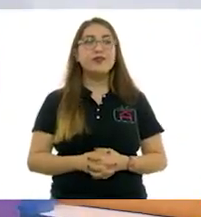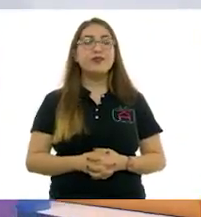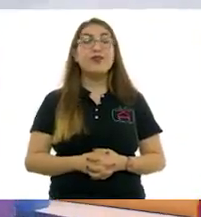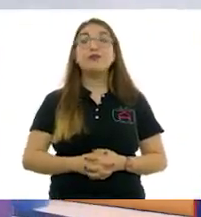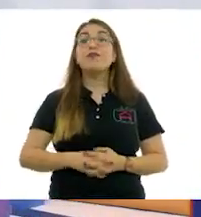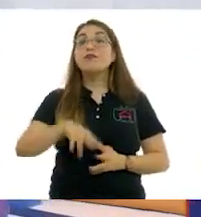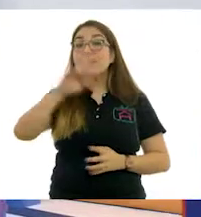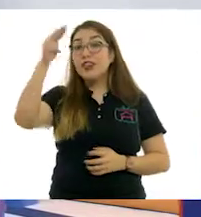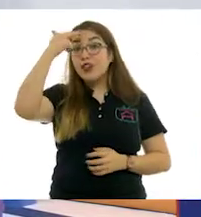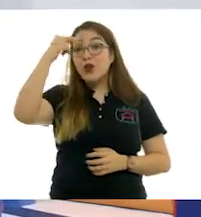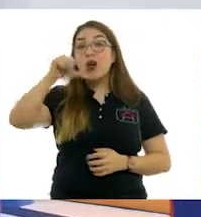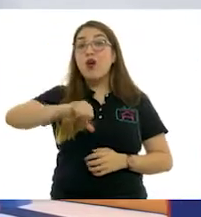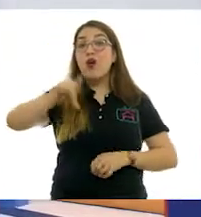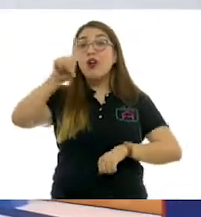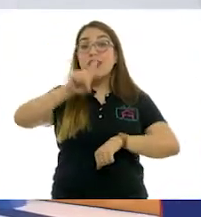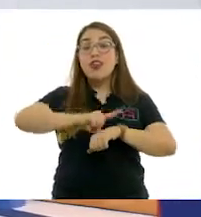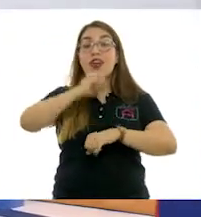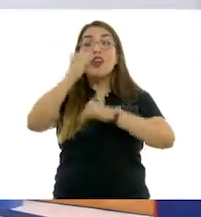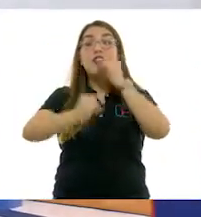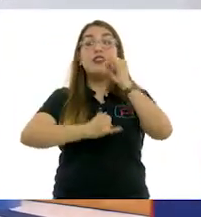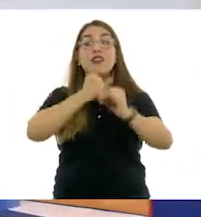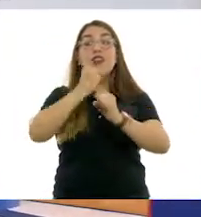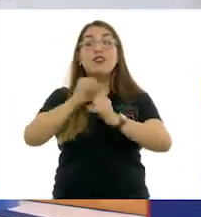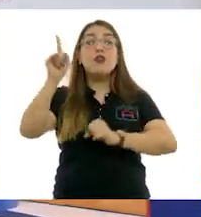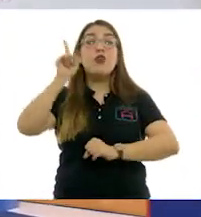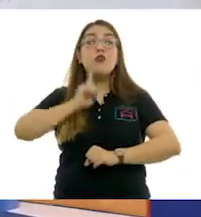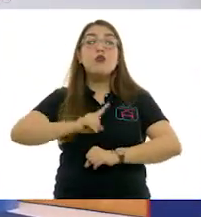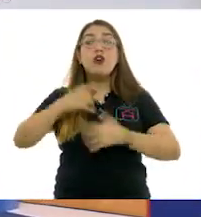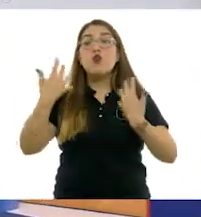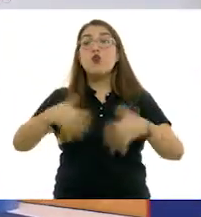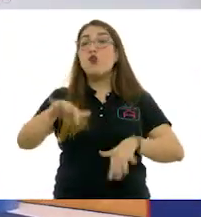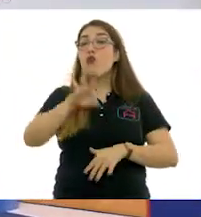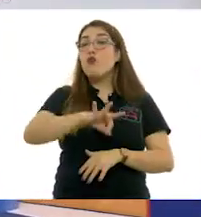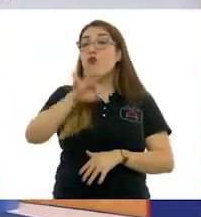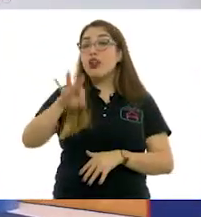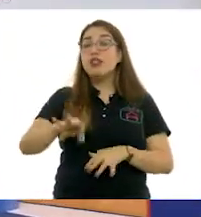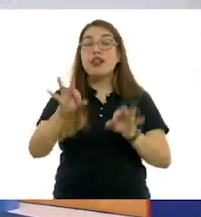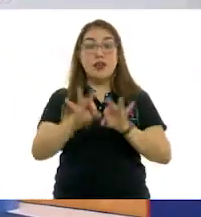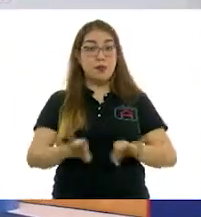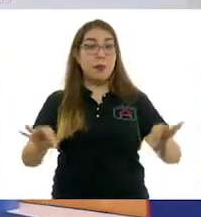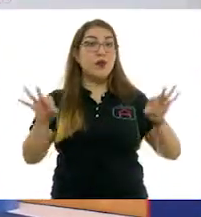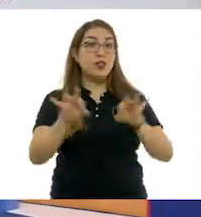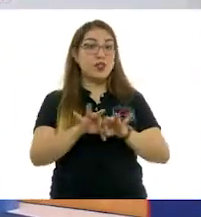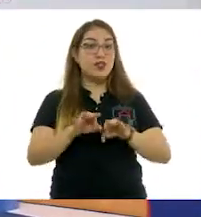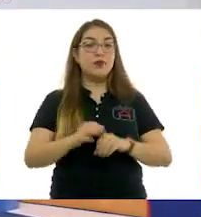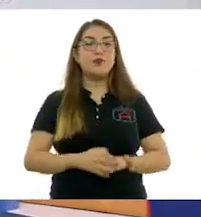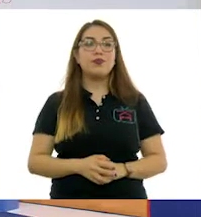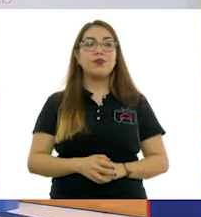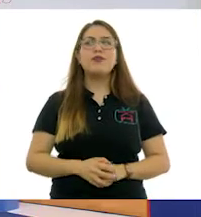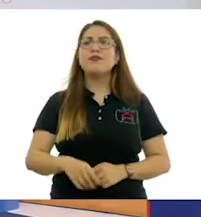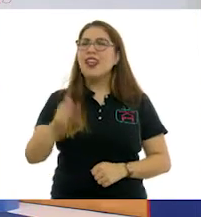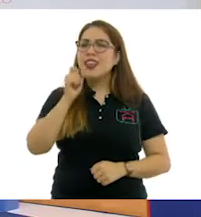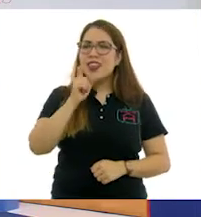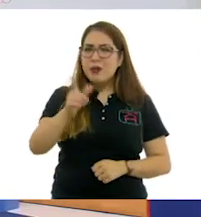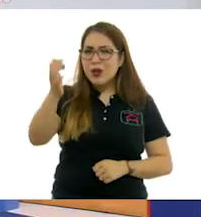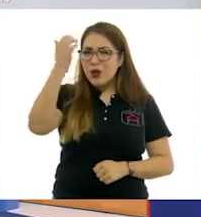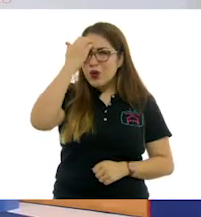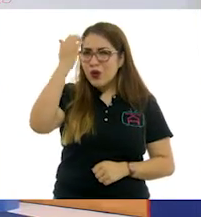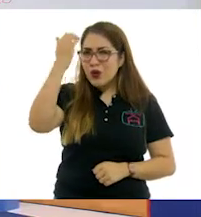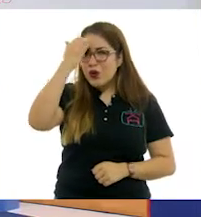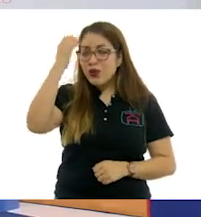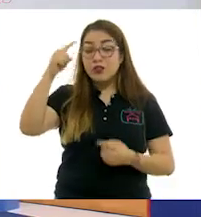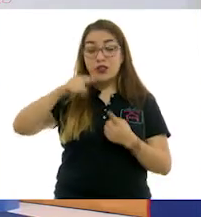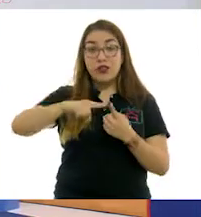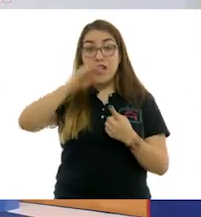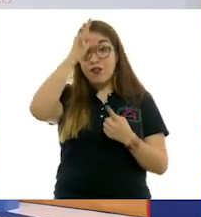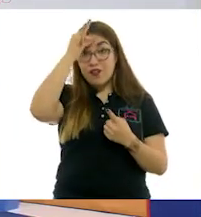Día Internacional de la Mujer. Una fecha muy importante. Y también conocimos y valoramos el trabajo de